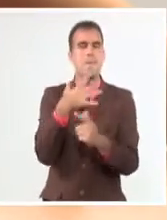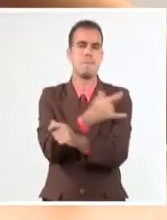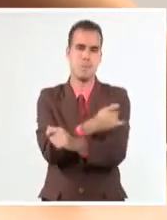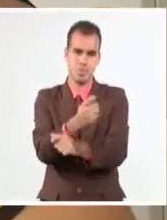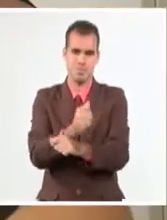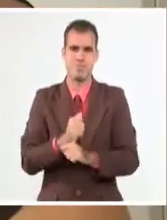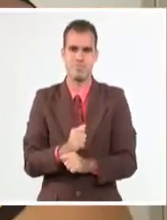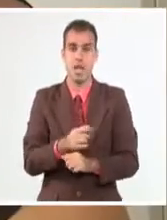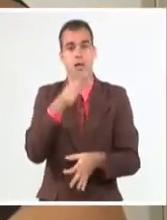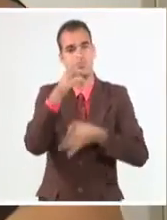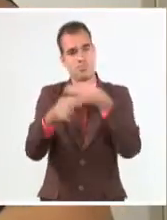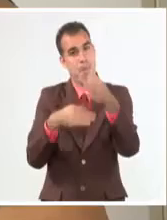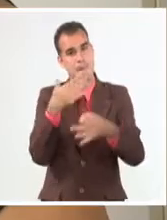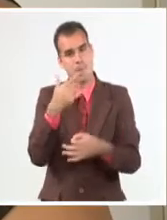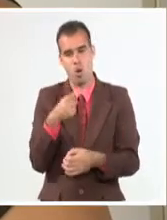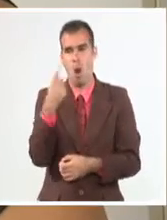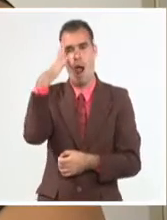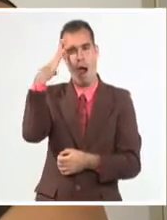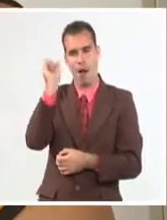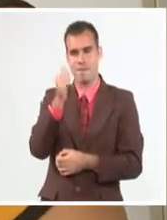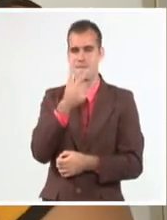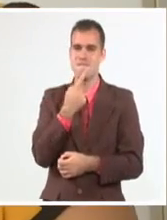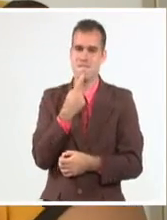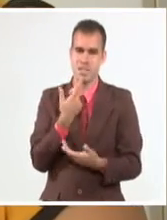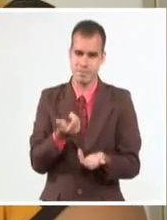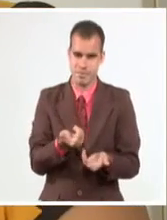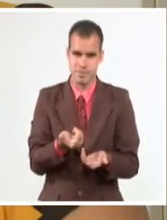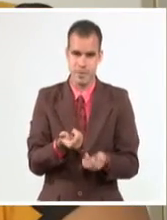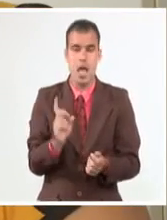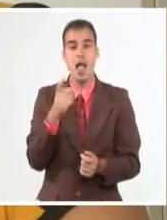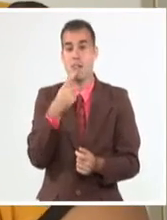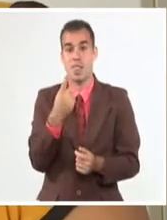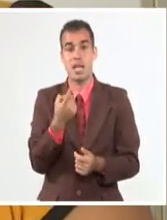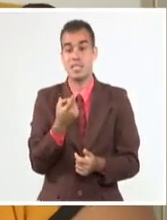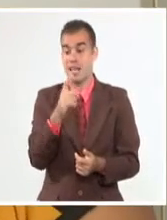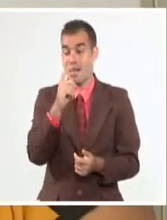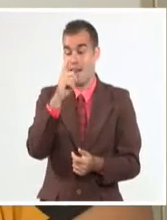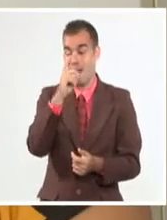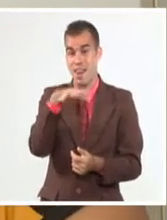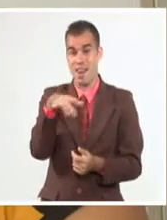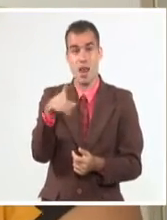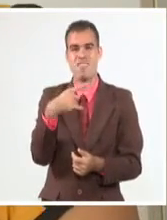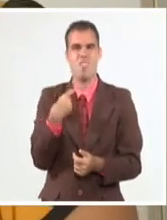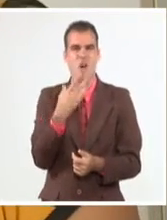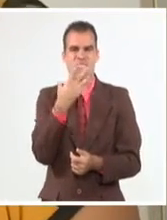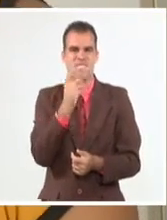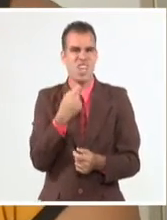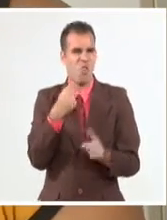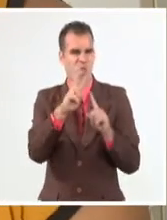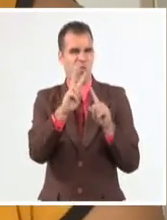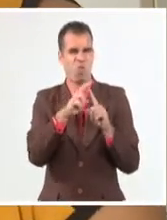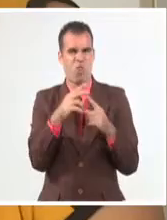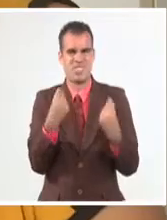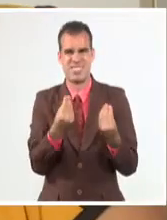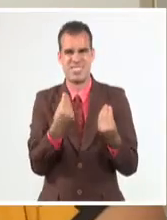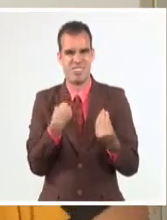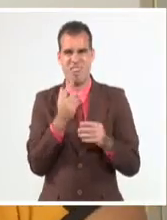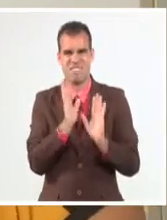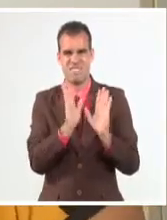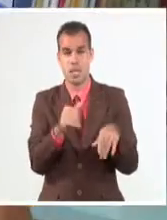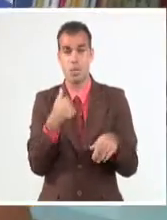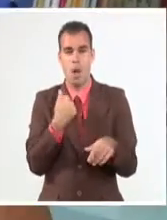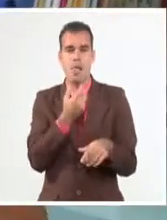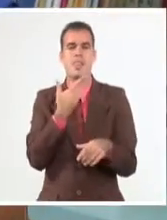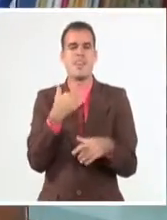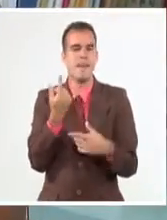explica mejor. Nosotros queremos que empiece hasta ella misma porque ella dice que no le gusta ver a las maestras por la televisión, que ella lo que las quiere ver es personalmente.